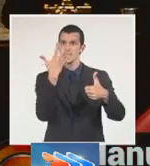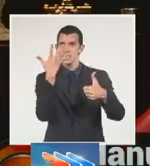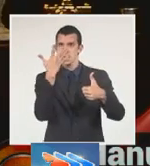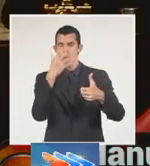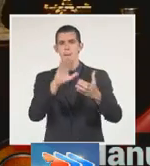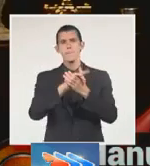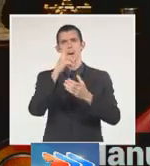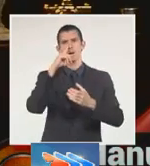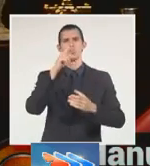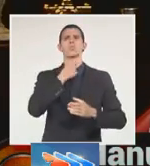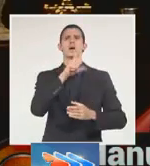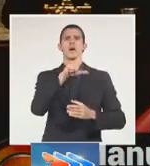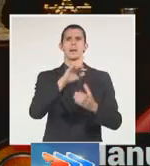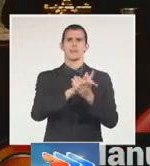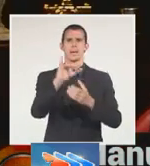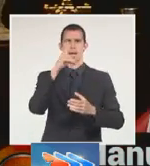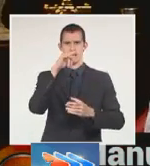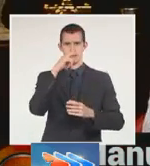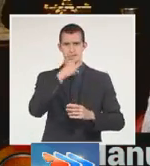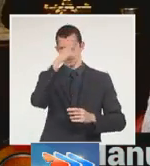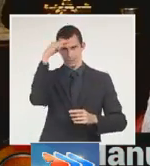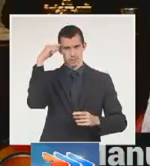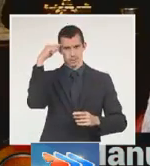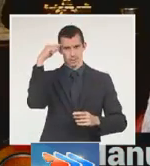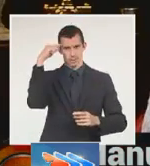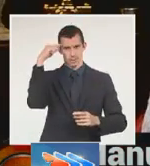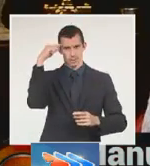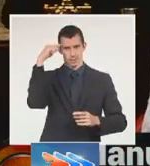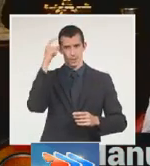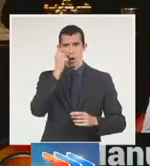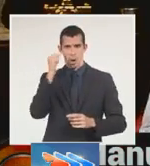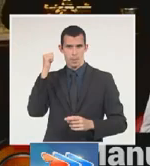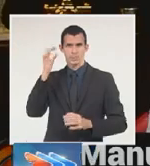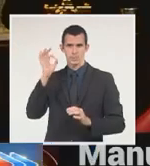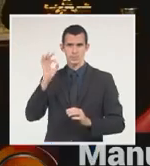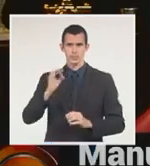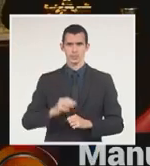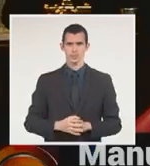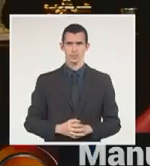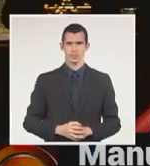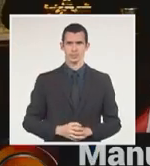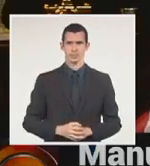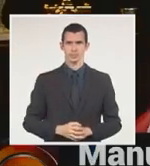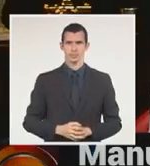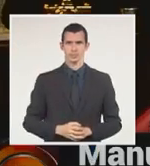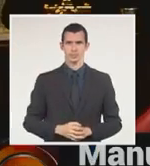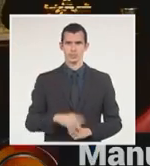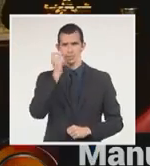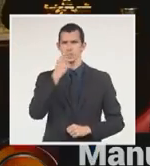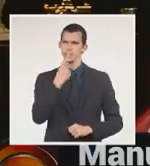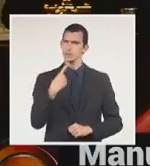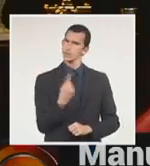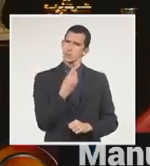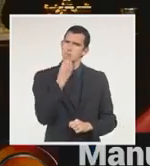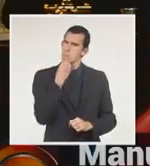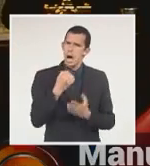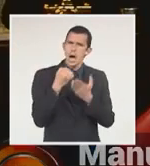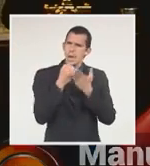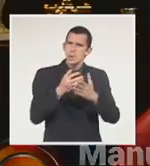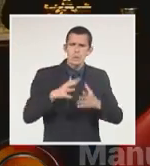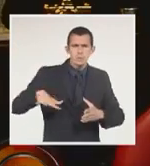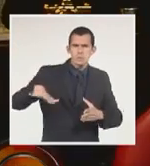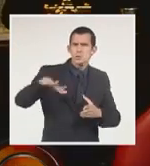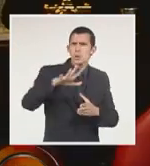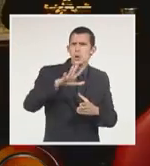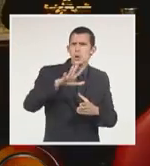apoyo, más que nada financiero, logístico, de todo el tipo de soporte, incluso mediático, a los que